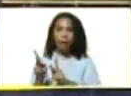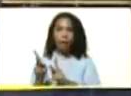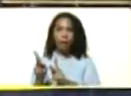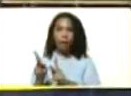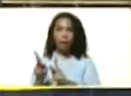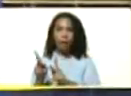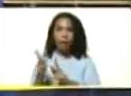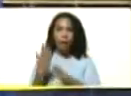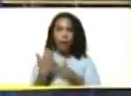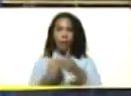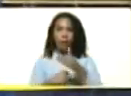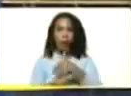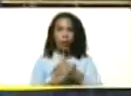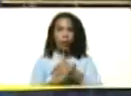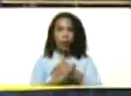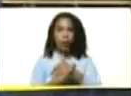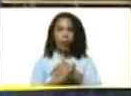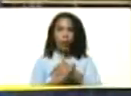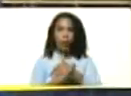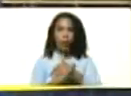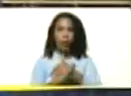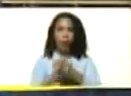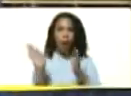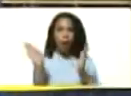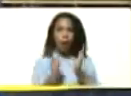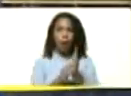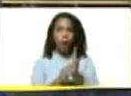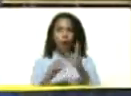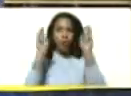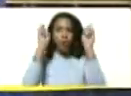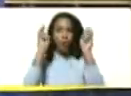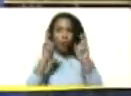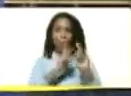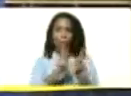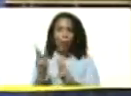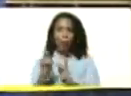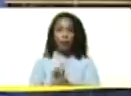Vamos a ponerle un título al plan.